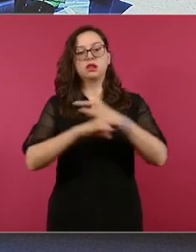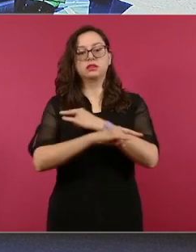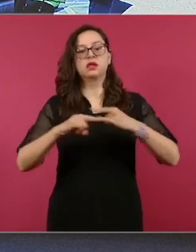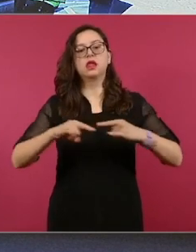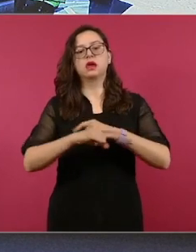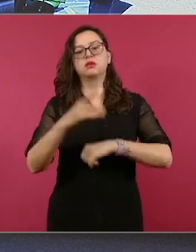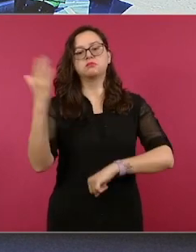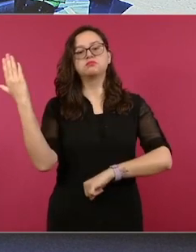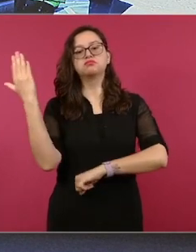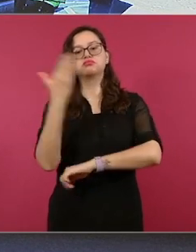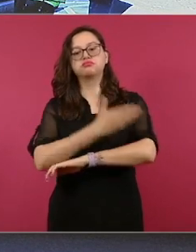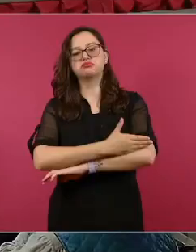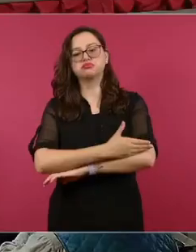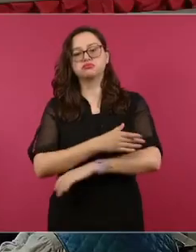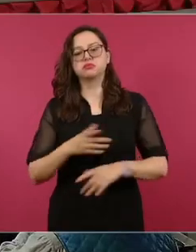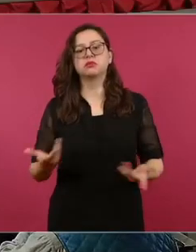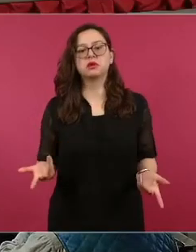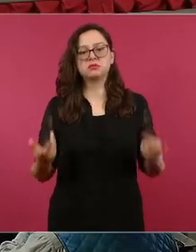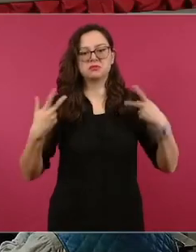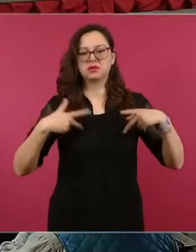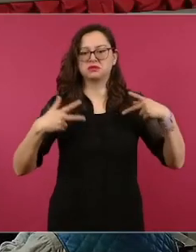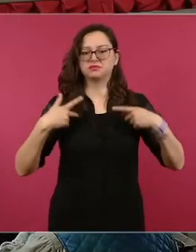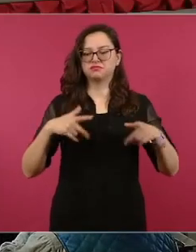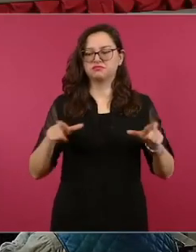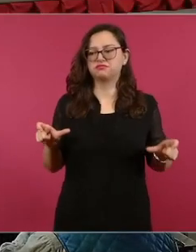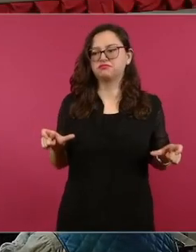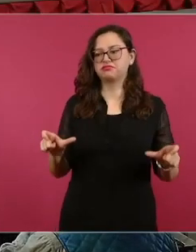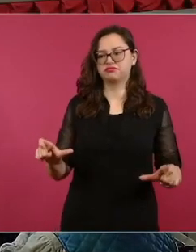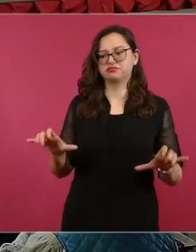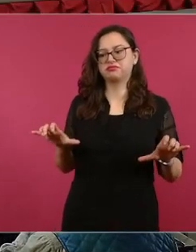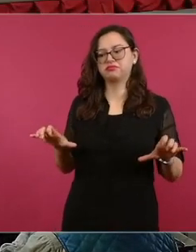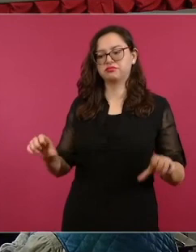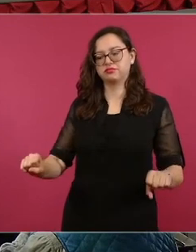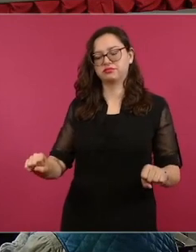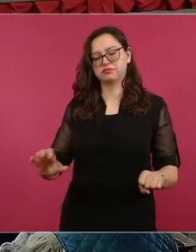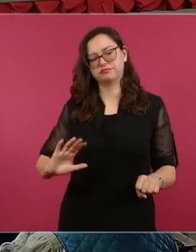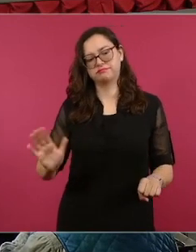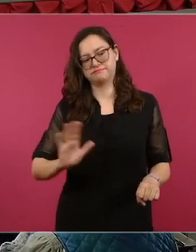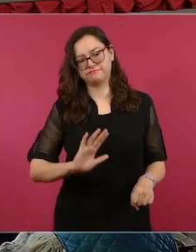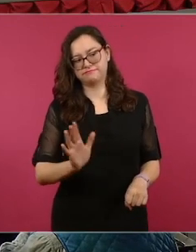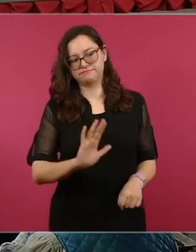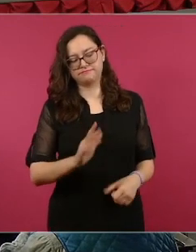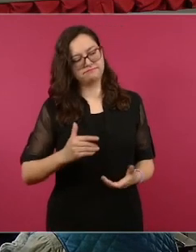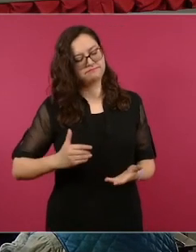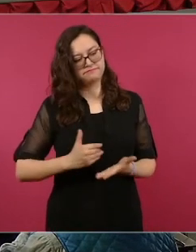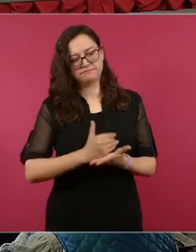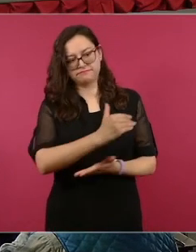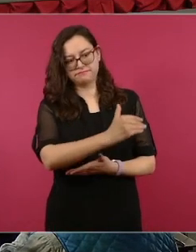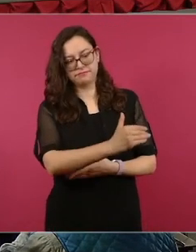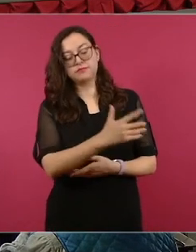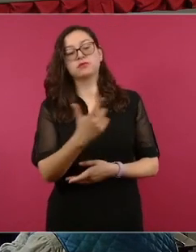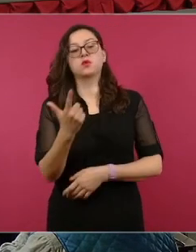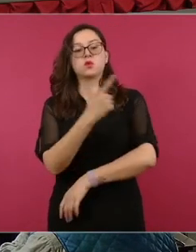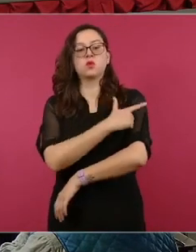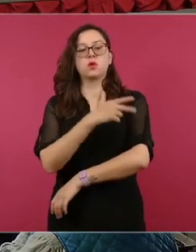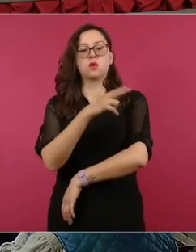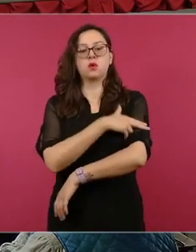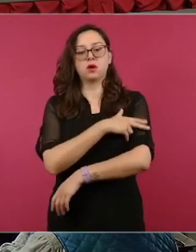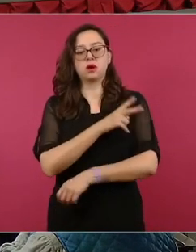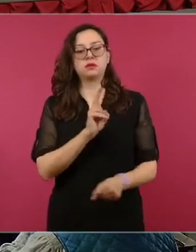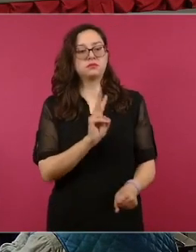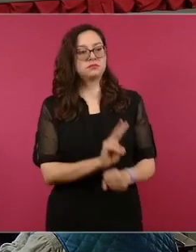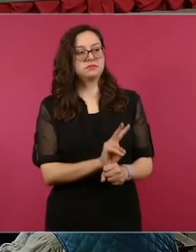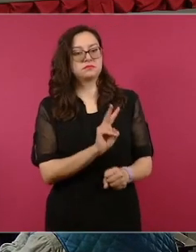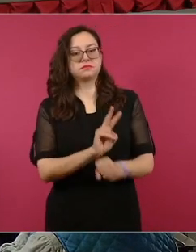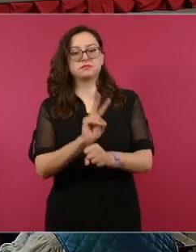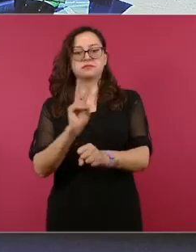Este operativo de plan caseta segura que hace la Guardia Nacional es muy importante, porque evita la pérdida de cuatro